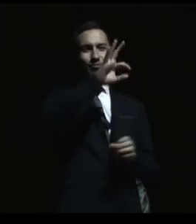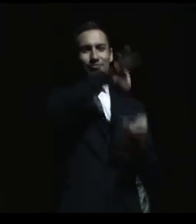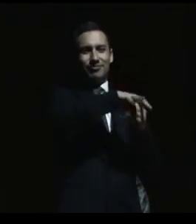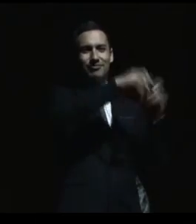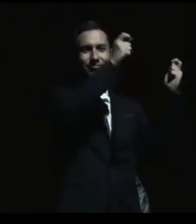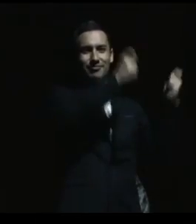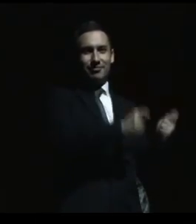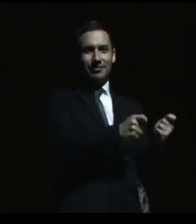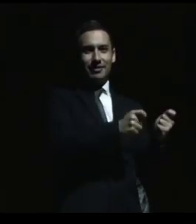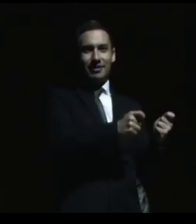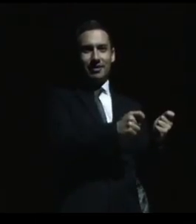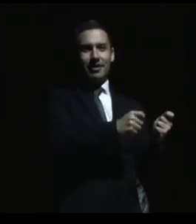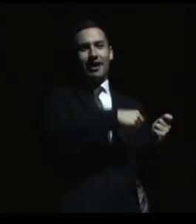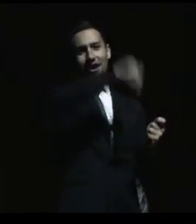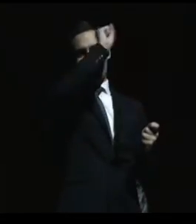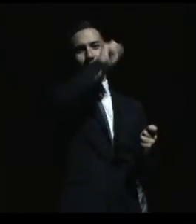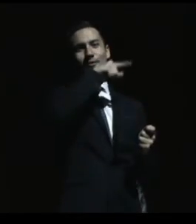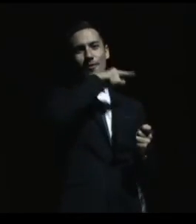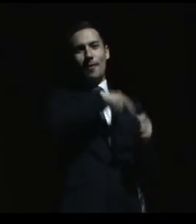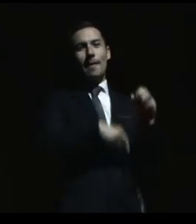y va a balotar.